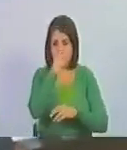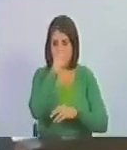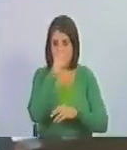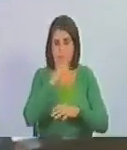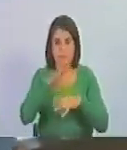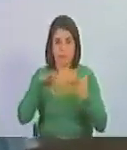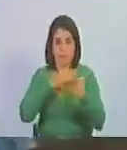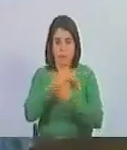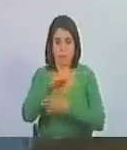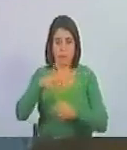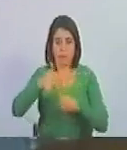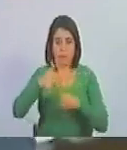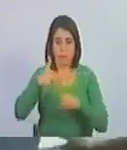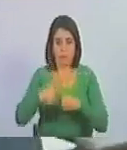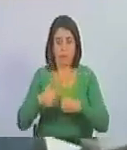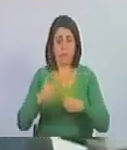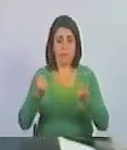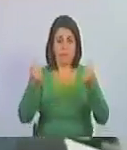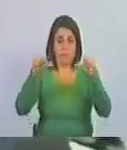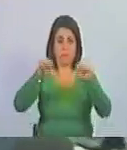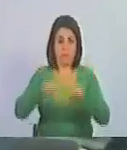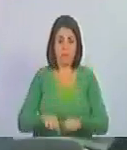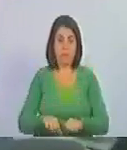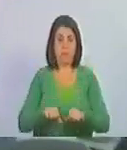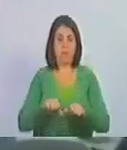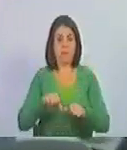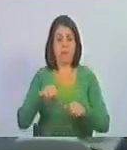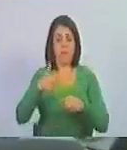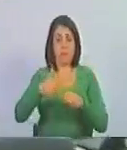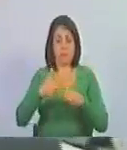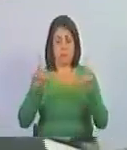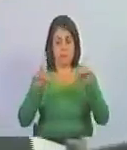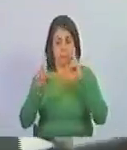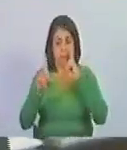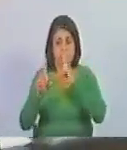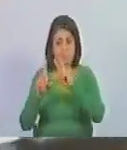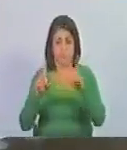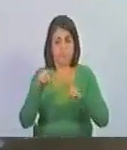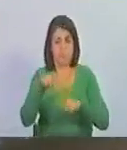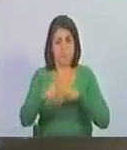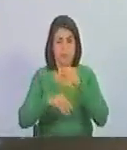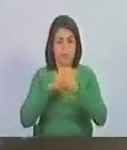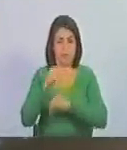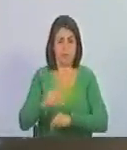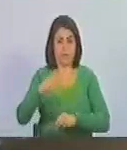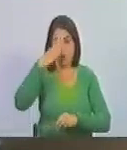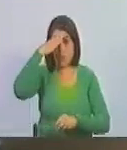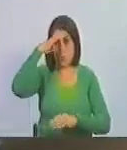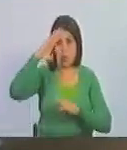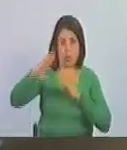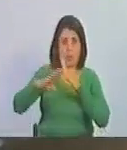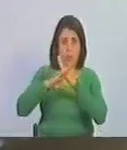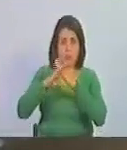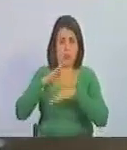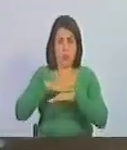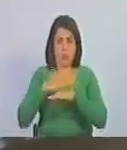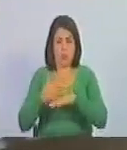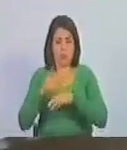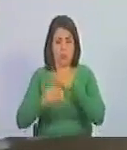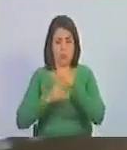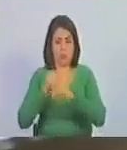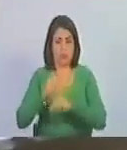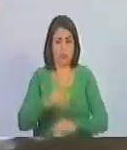sabotaje petrolero que fue fraguado por los medios de comunicación. Y por supuesto la Cuba bloqueada, asediada,